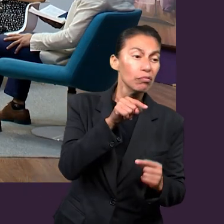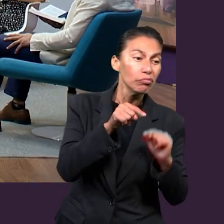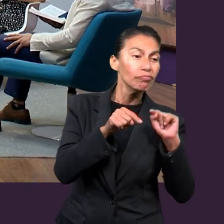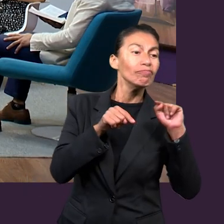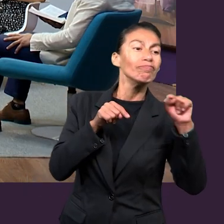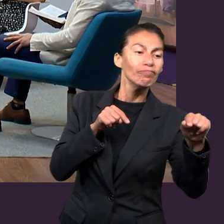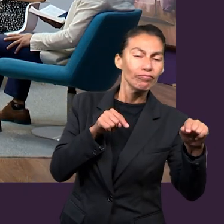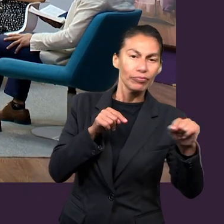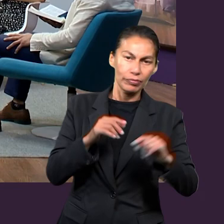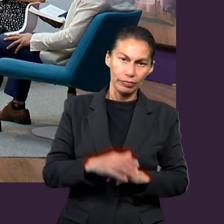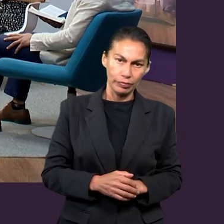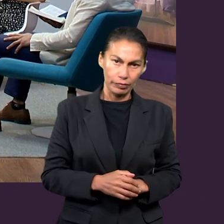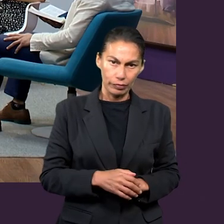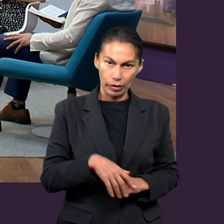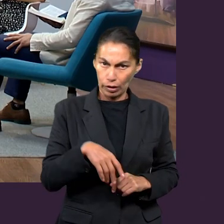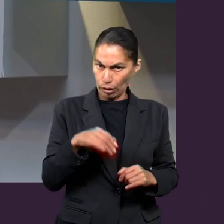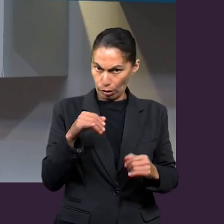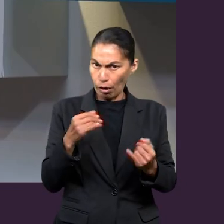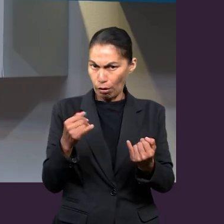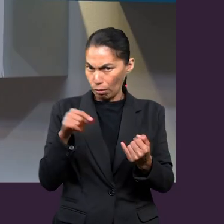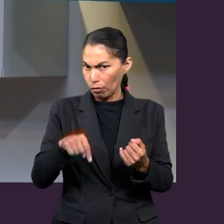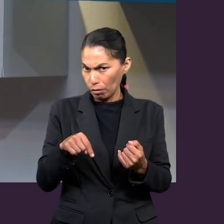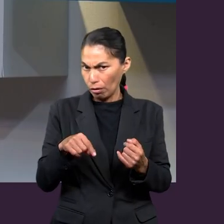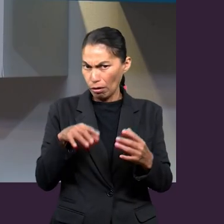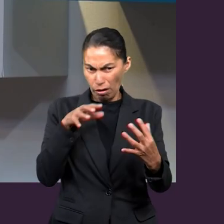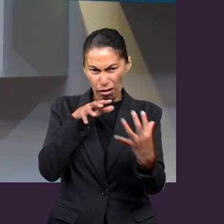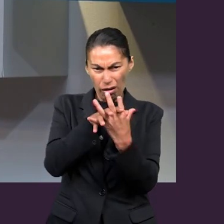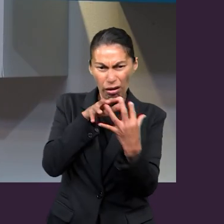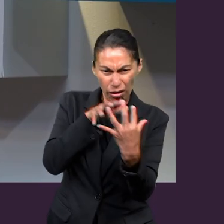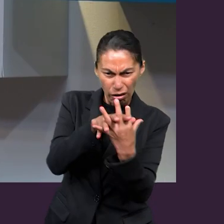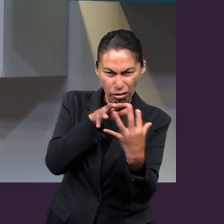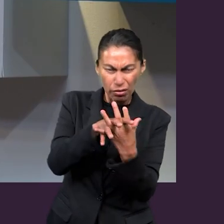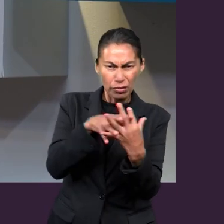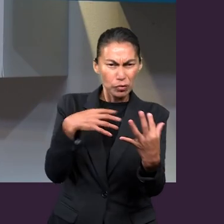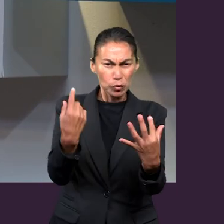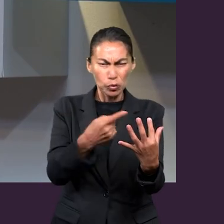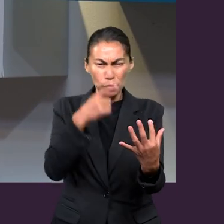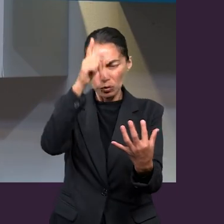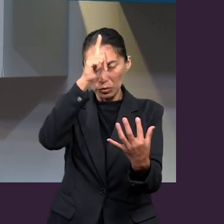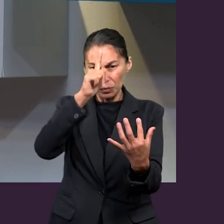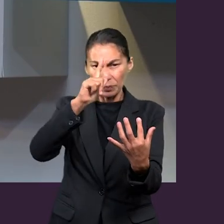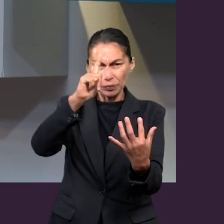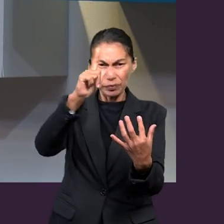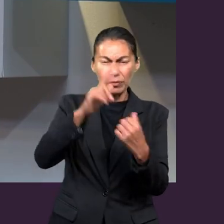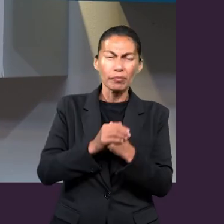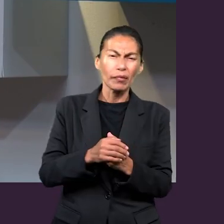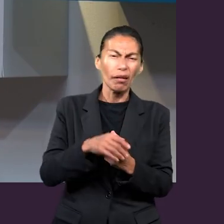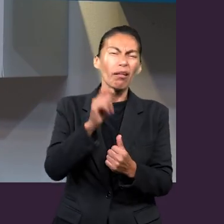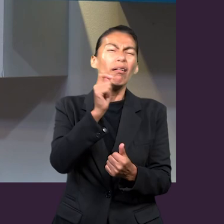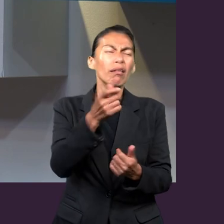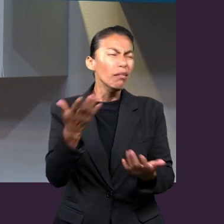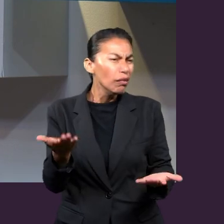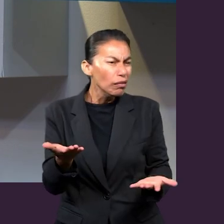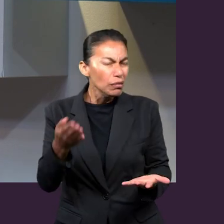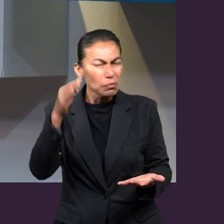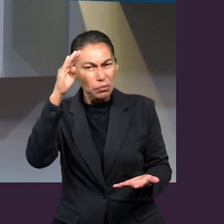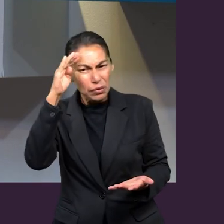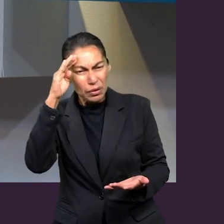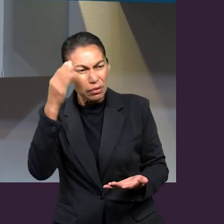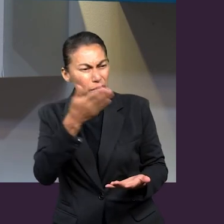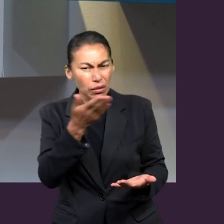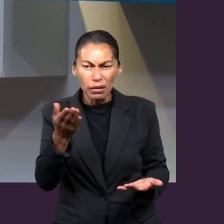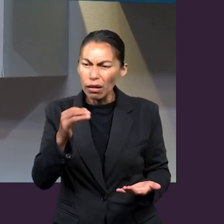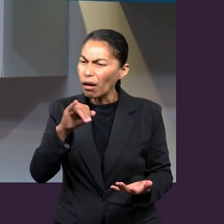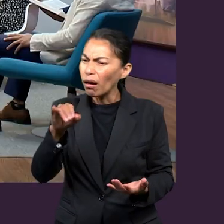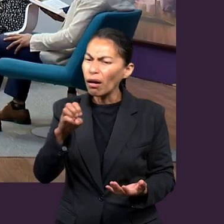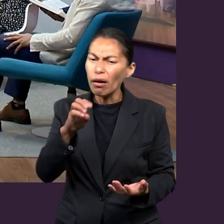hemos dicho antes también que estamos en una guerra cósmica, de carácter más espiritual. ¿Qué pensáis? No